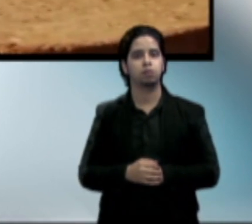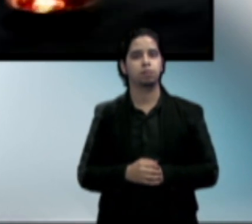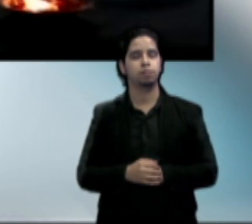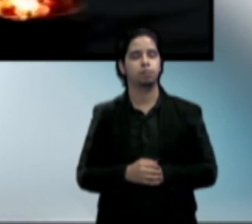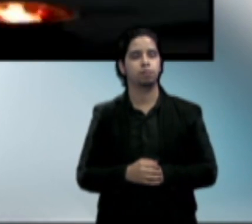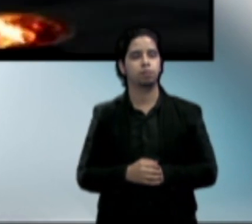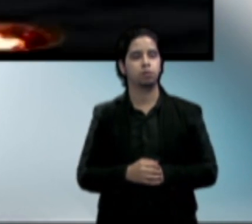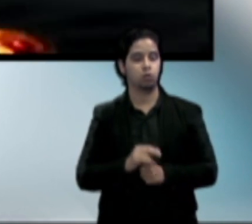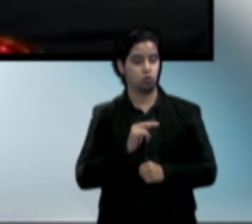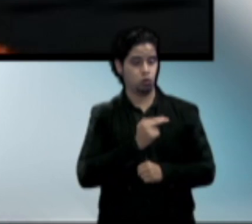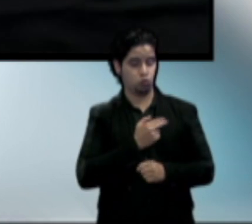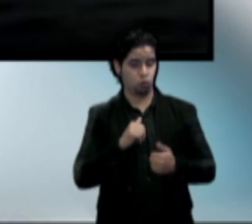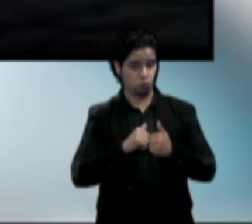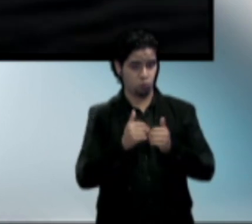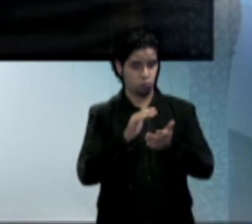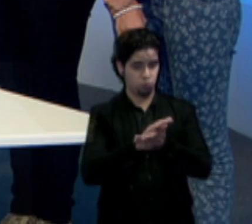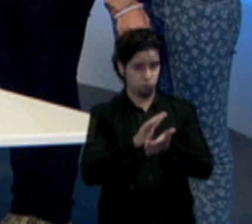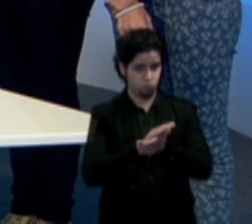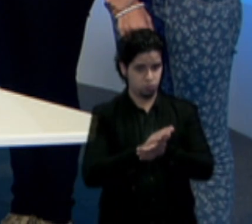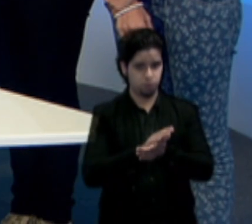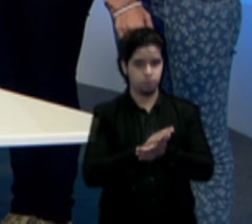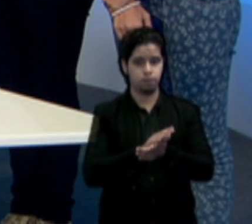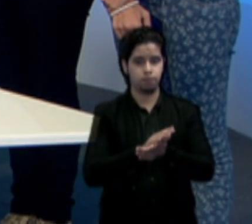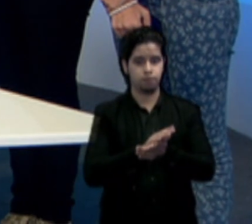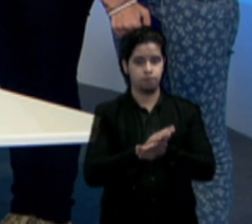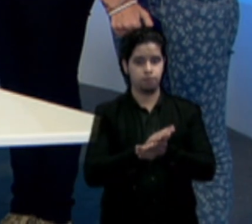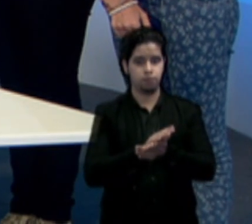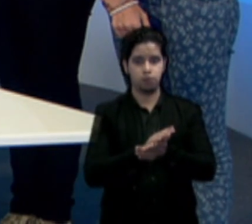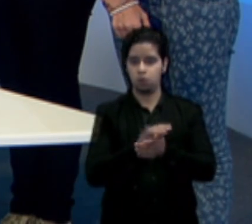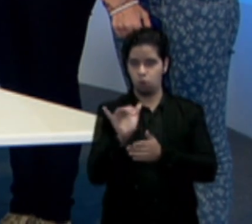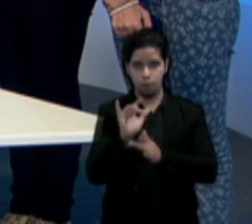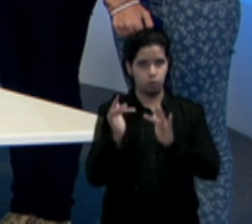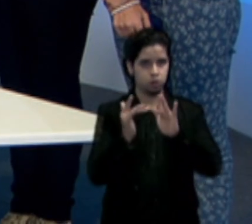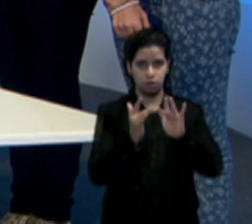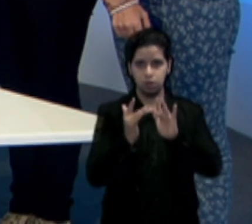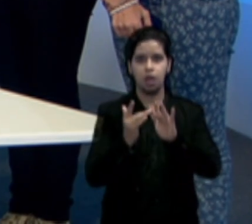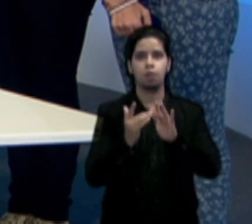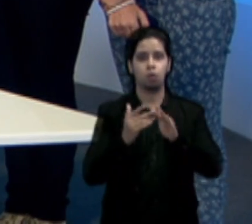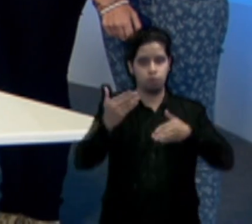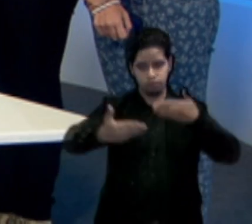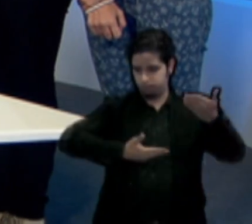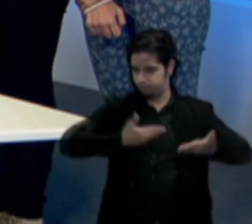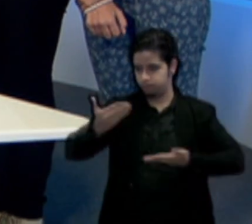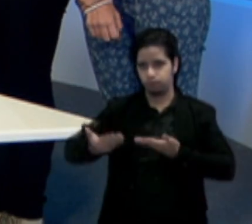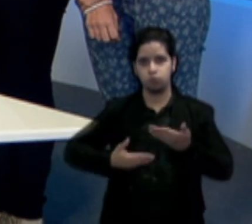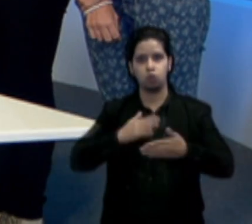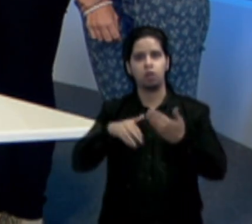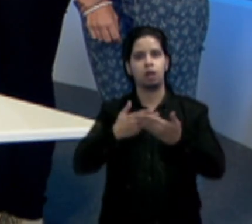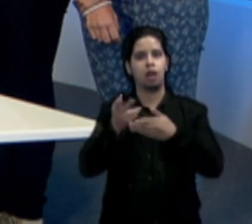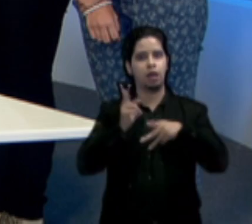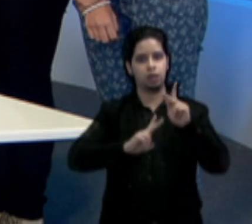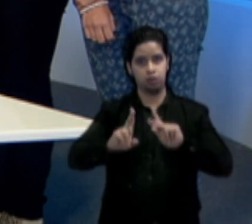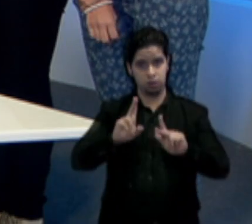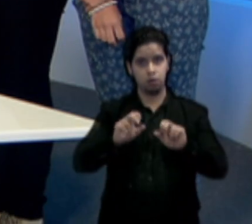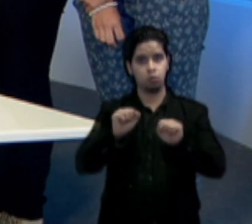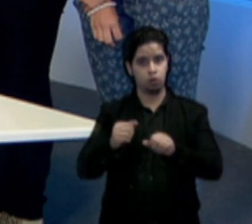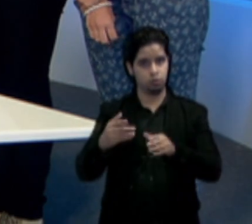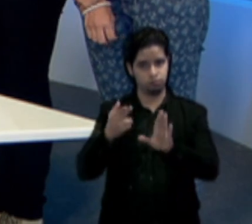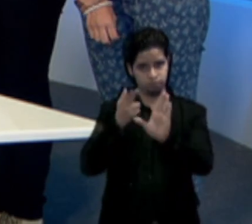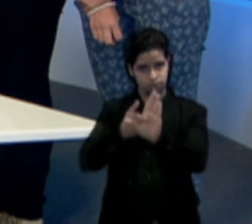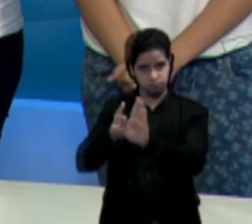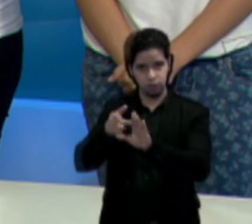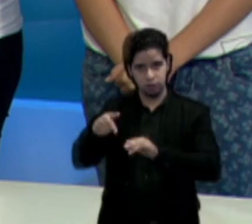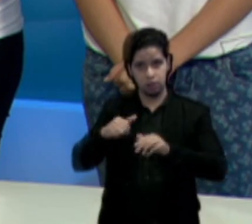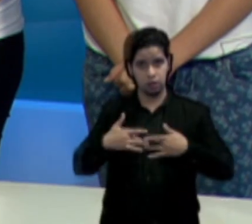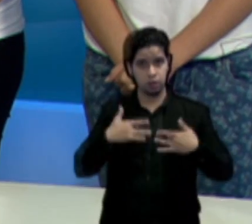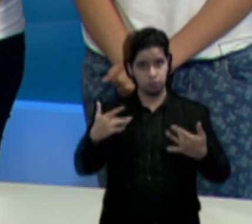Nosotros como escuela como tal, también por las redes sociales hemos invitado a todas las personas que están bienvenidos para estar en nuestra actividad. Va